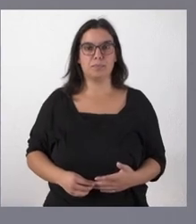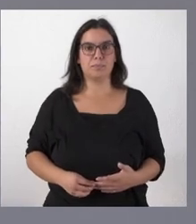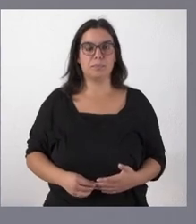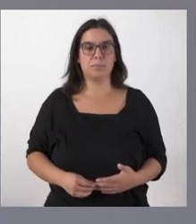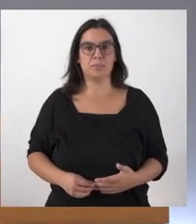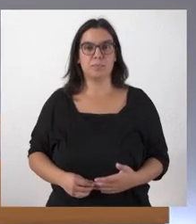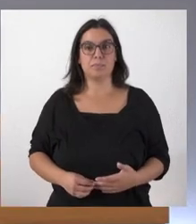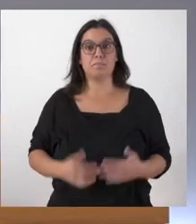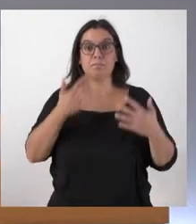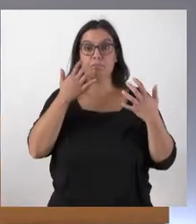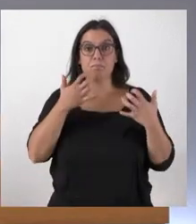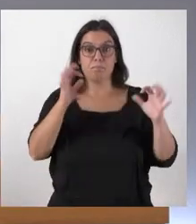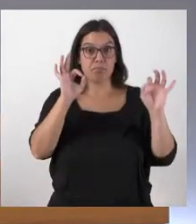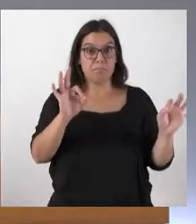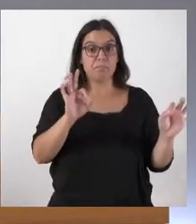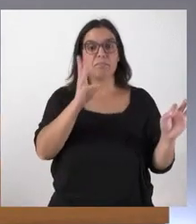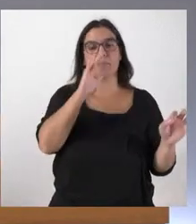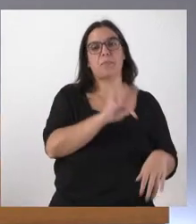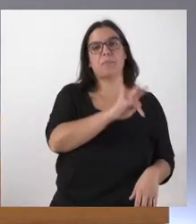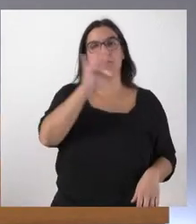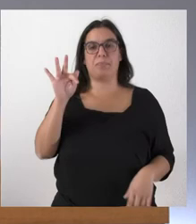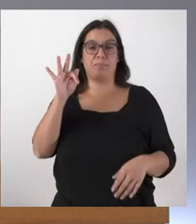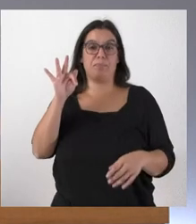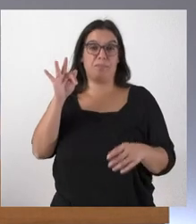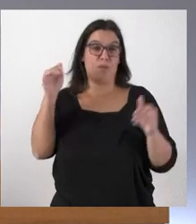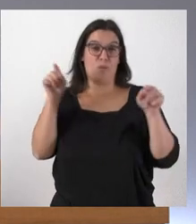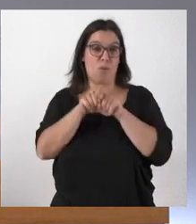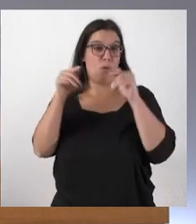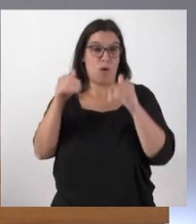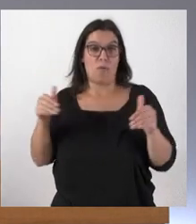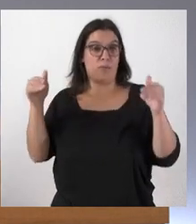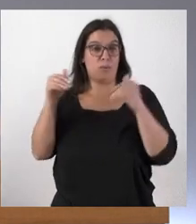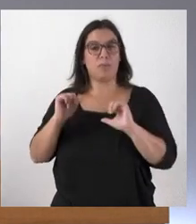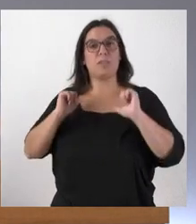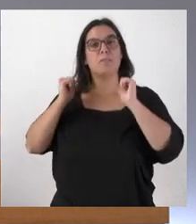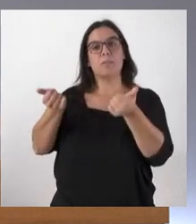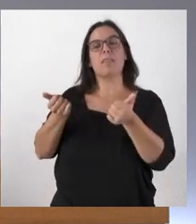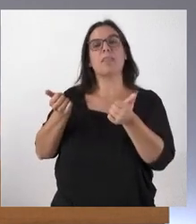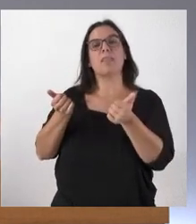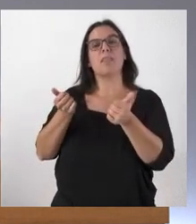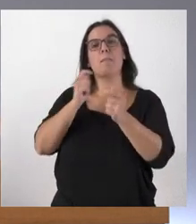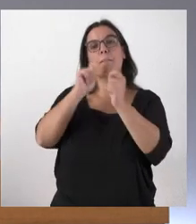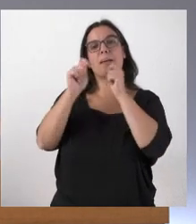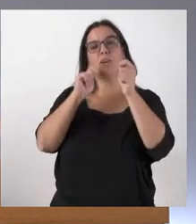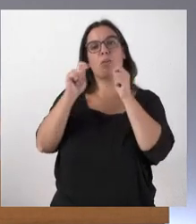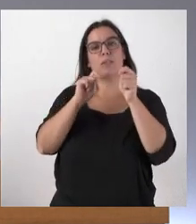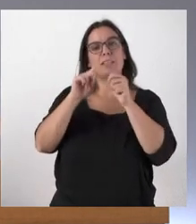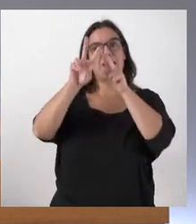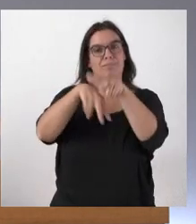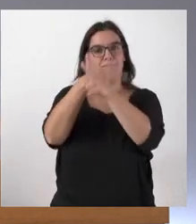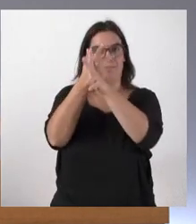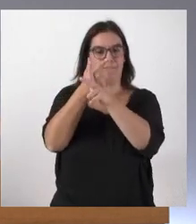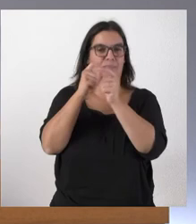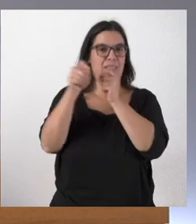si no hay más preguntas vamos a abrir como todos los jueves un turno con los periodistas que nos siguen de